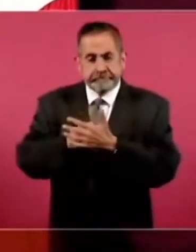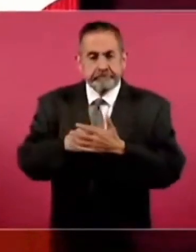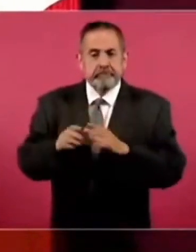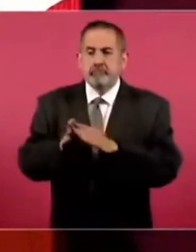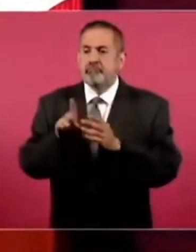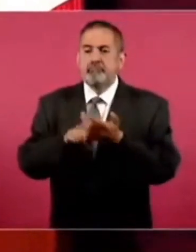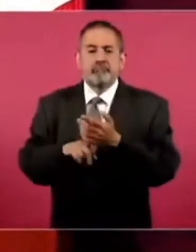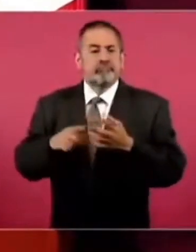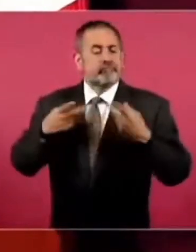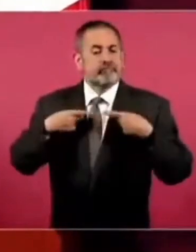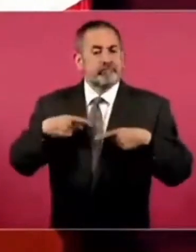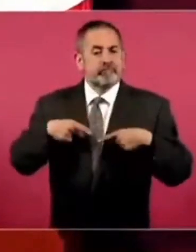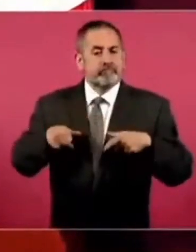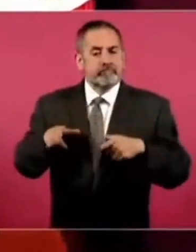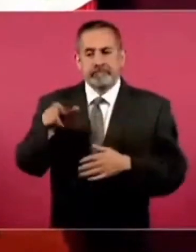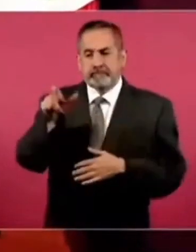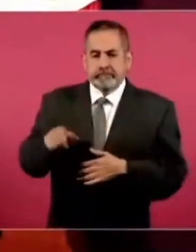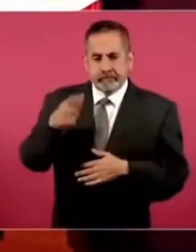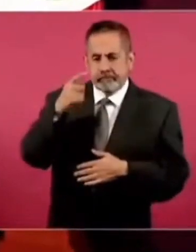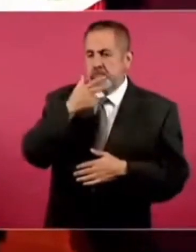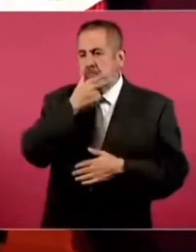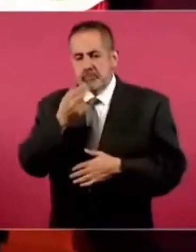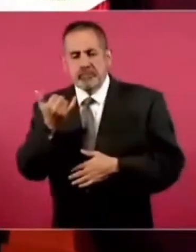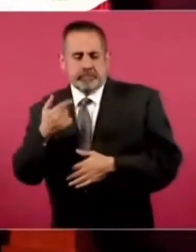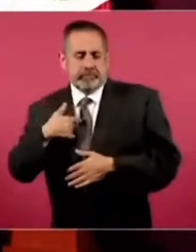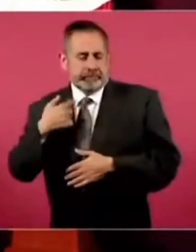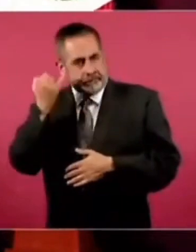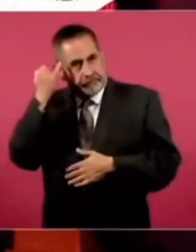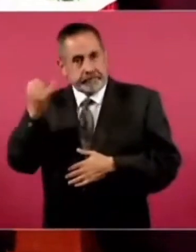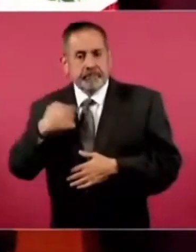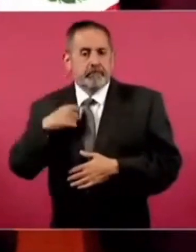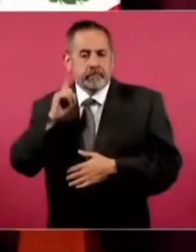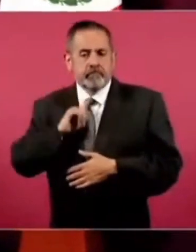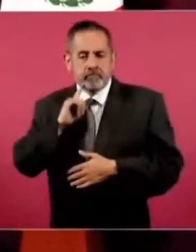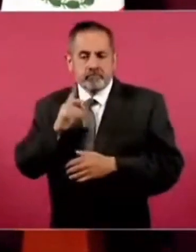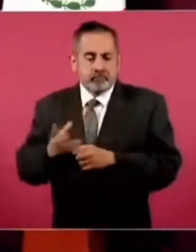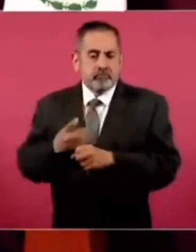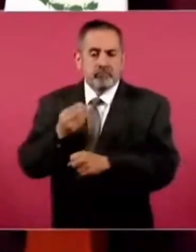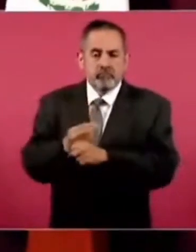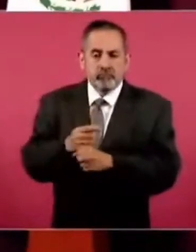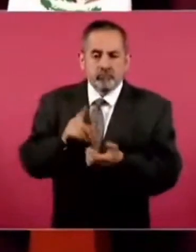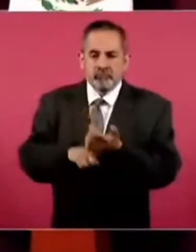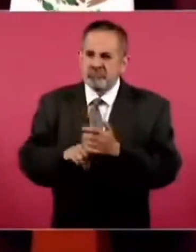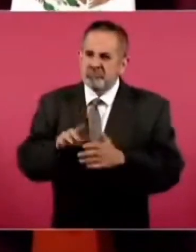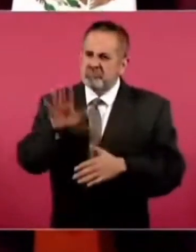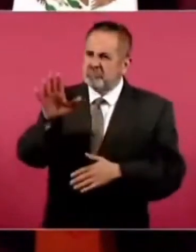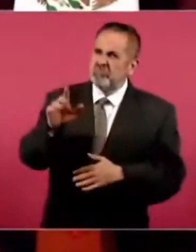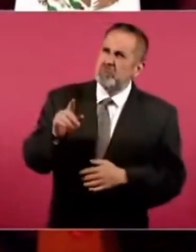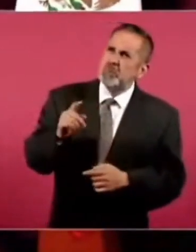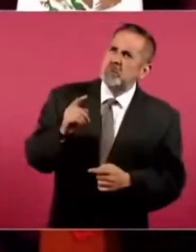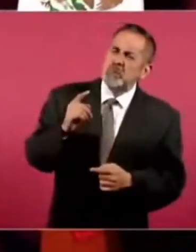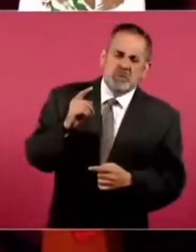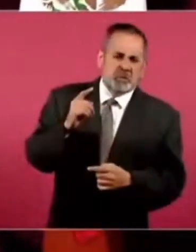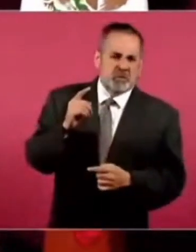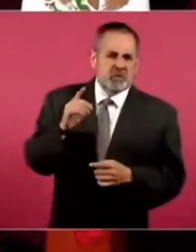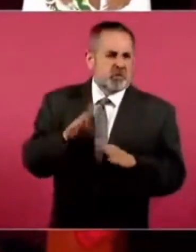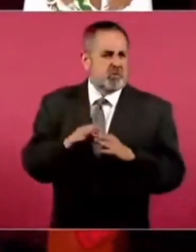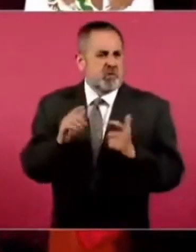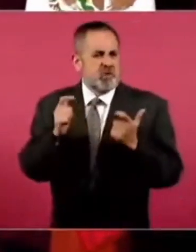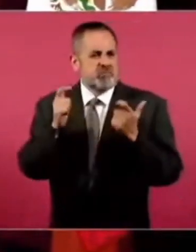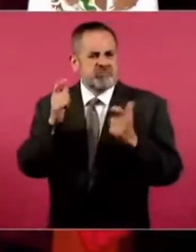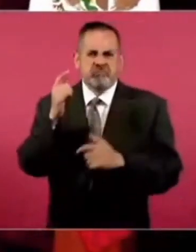Eran hombres. Y yo agregaría. Mujeres. Que parecían gigantes. gigantas.